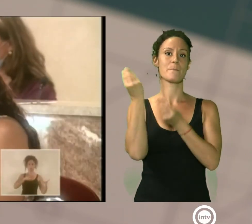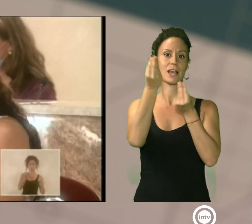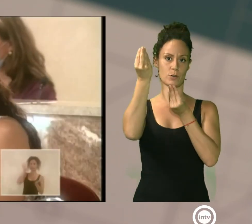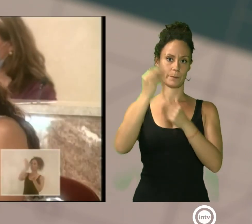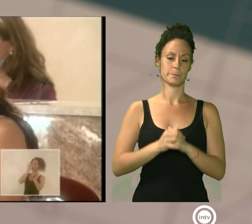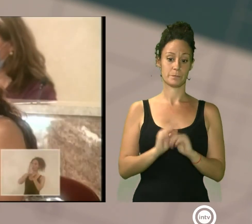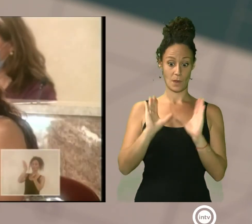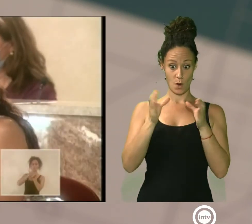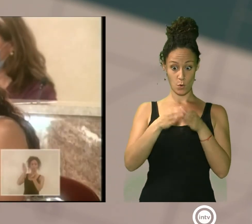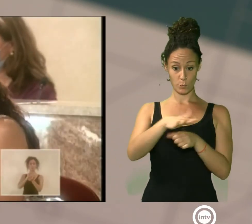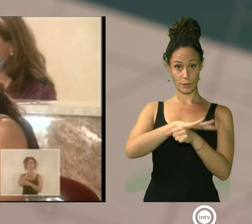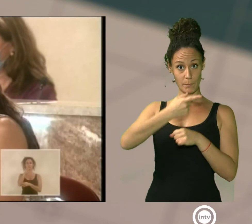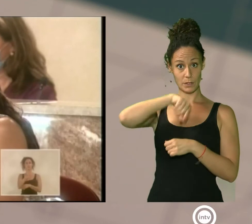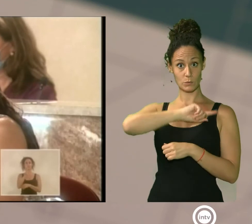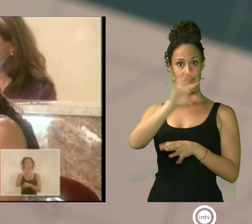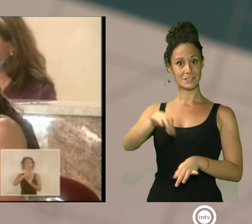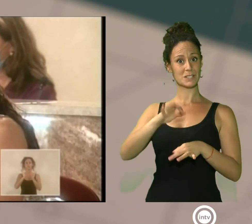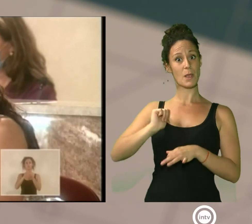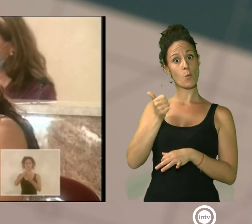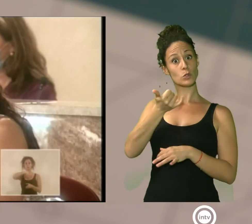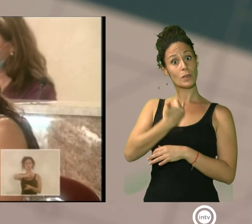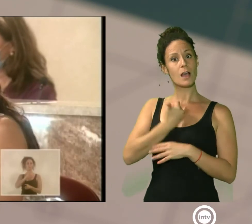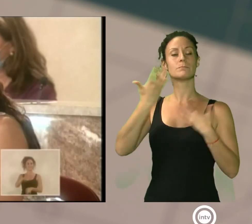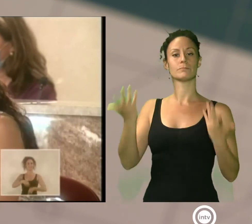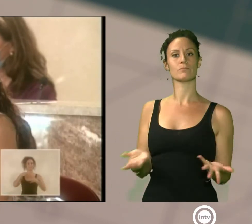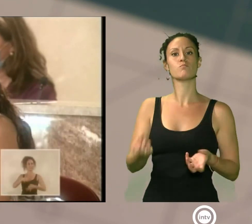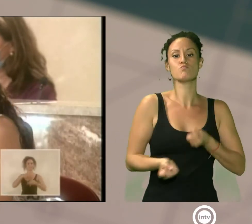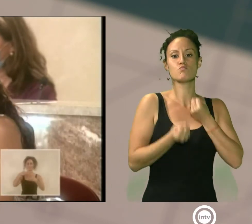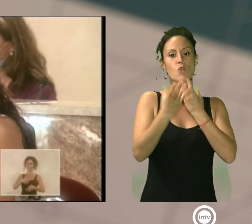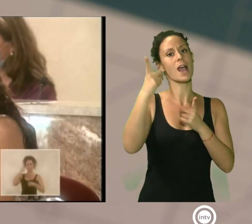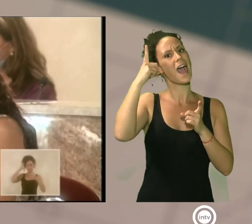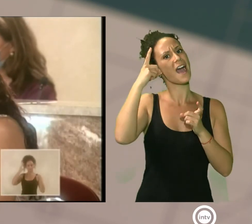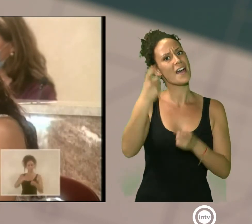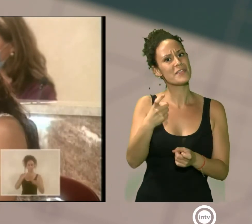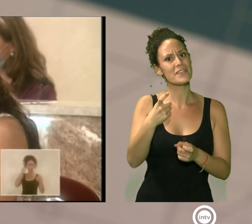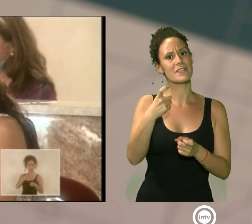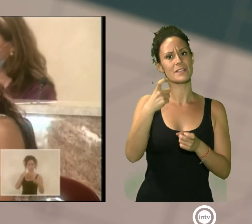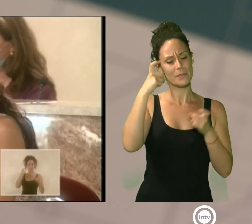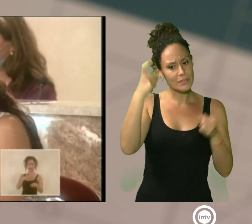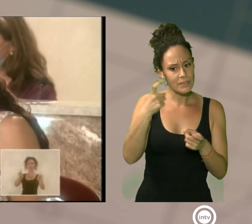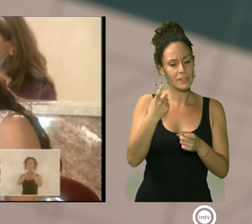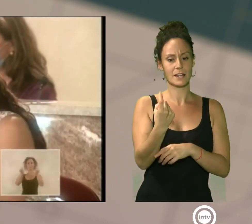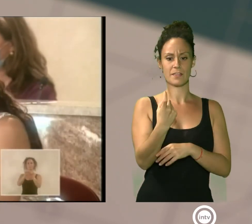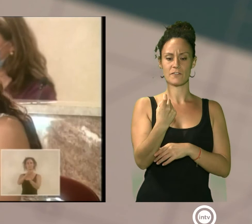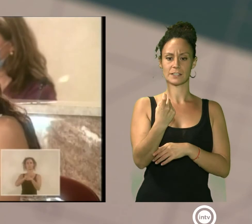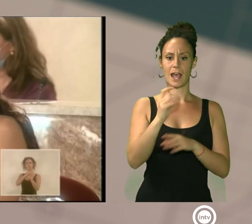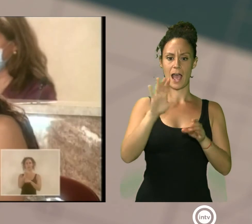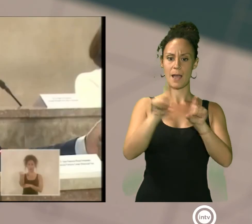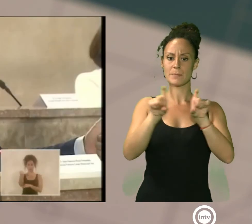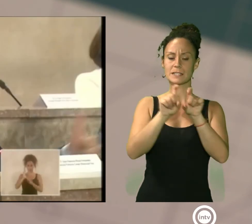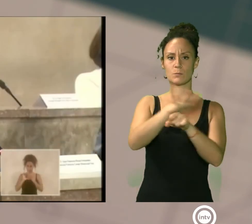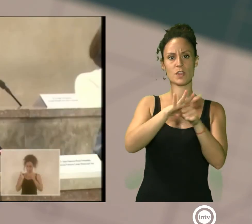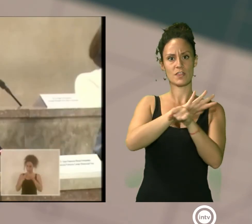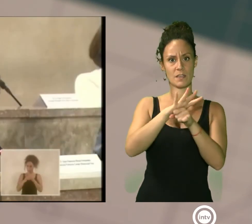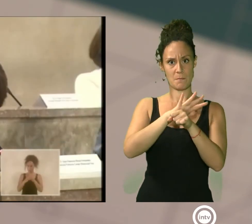siempre que tenemos la oportunidad, hacemos hincapié en la necesaria creación de una empresa municipal de energía renovable.